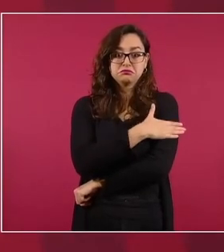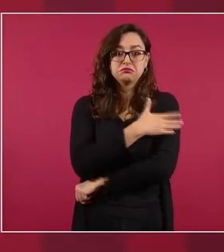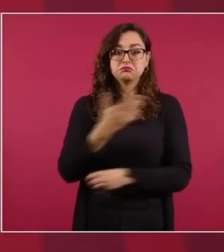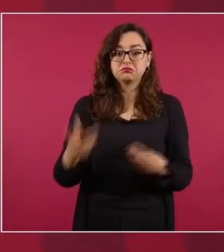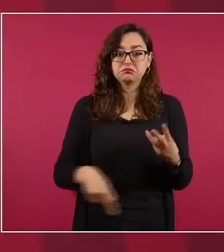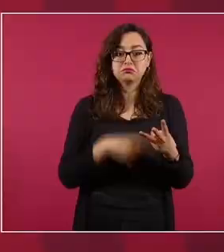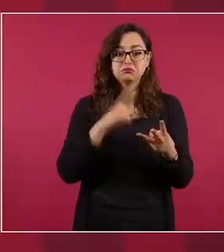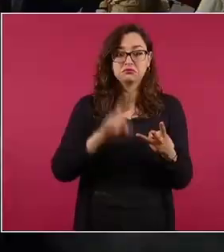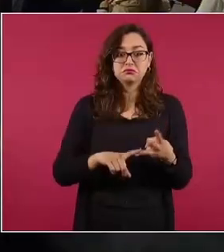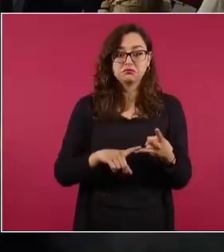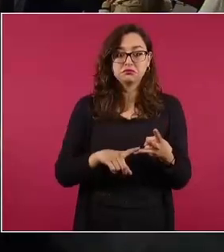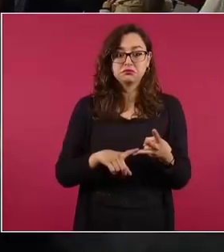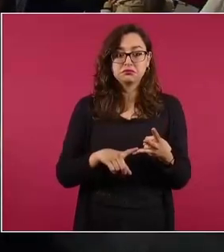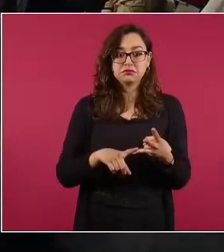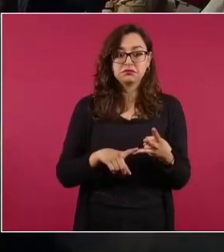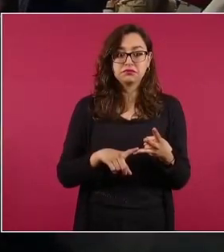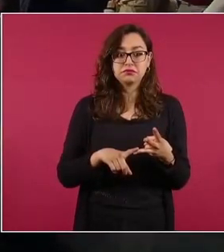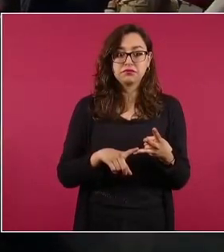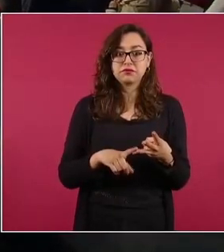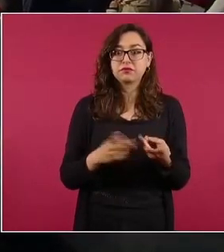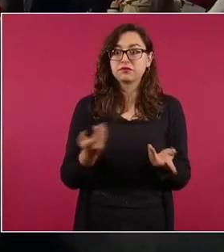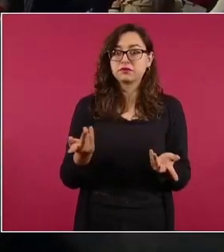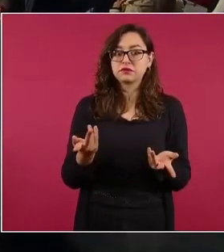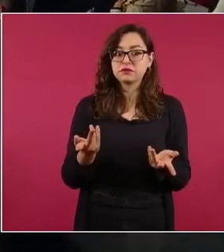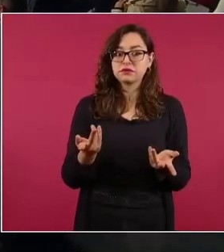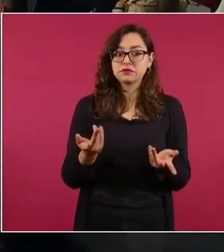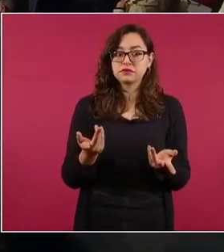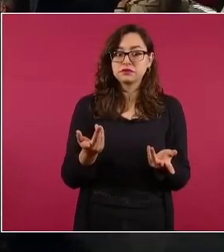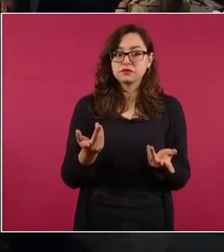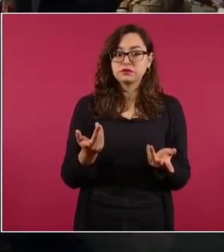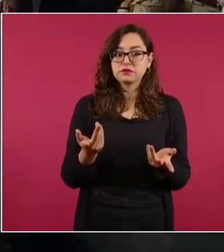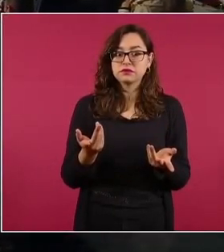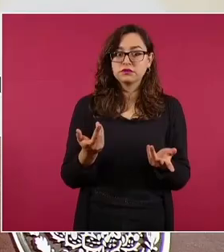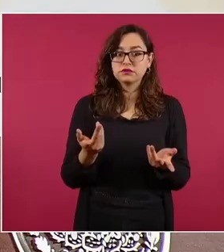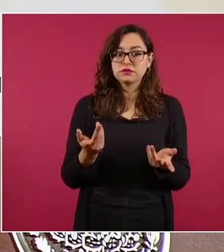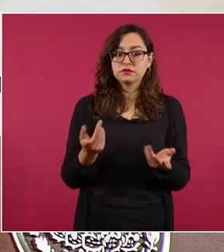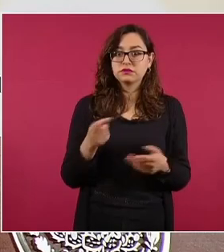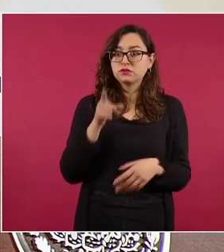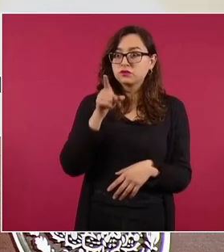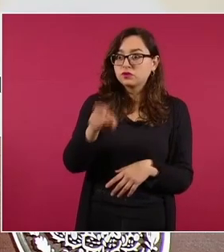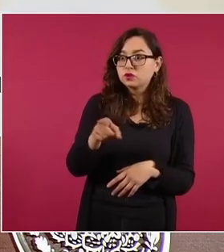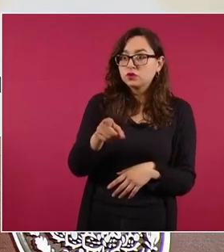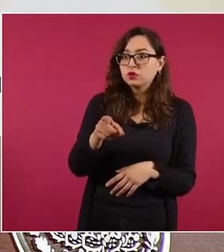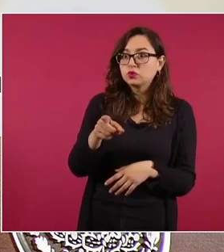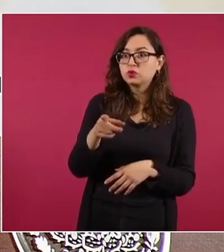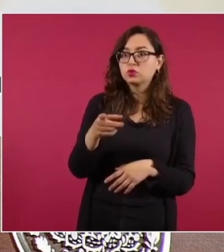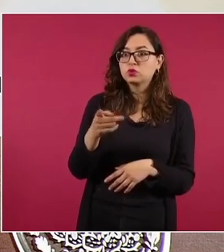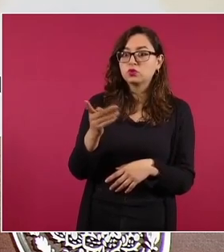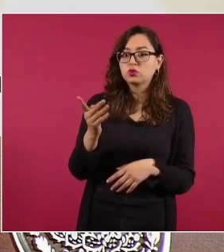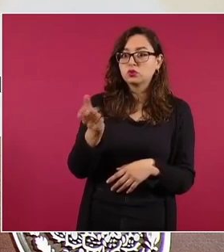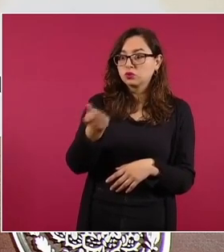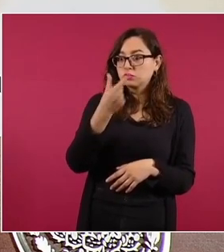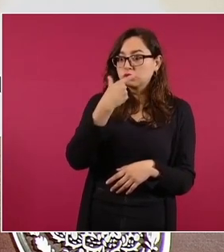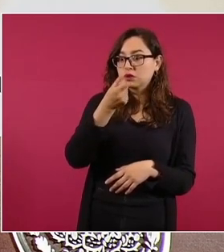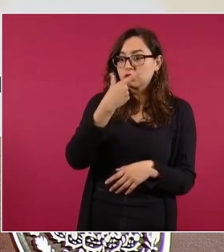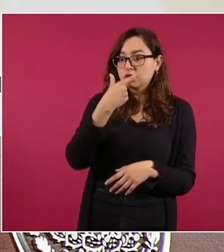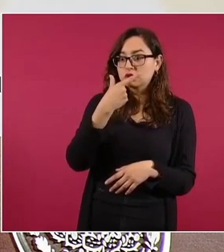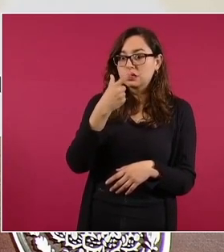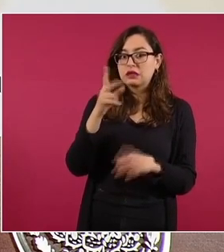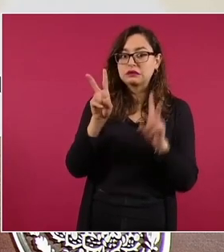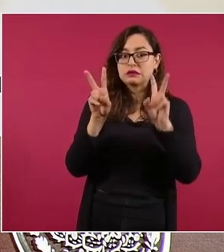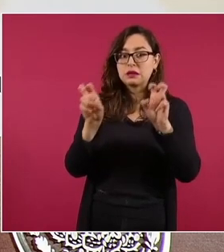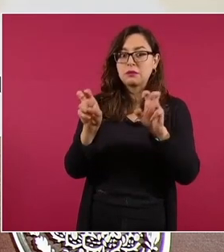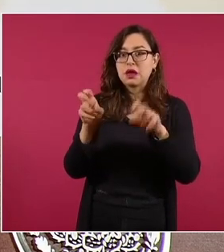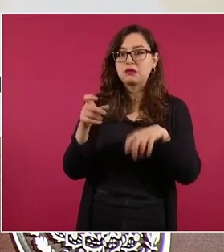Pero que no se les hizo tomar para un padecimiento. No, varios. Ah, pero que no aceptó pastillas para la gota.